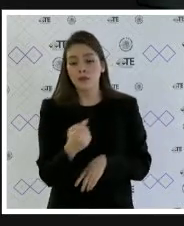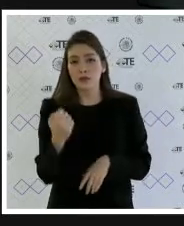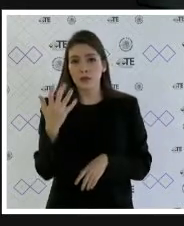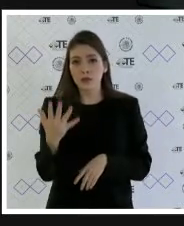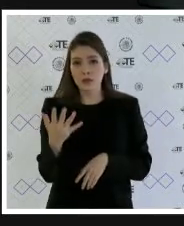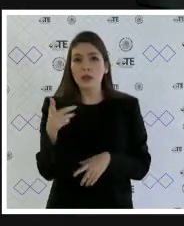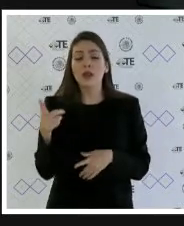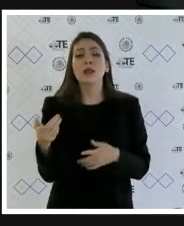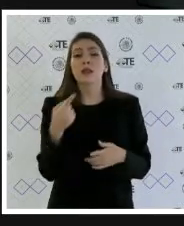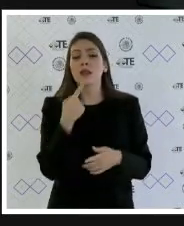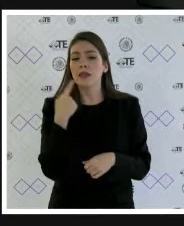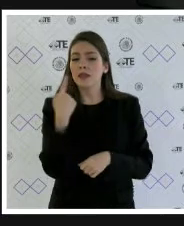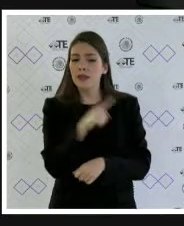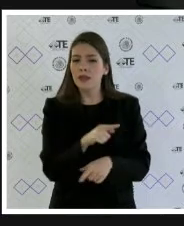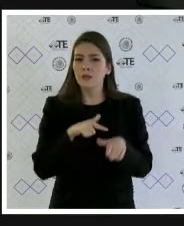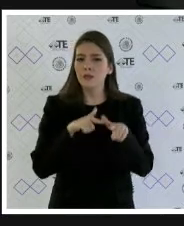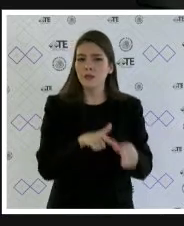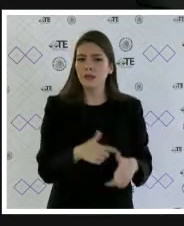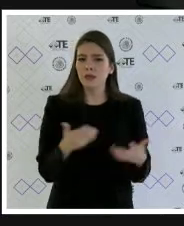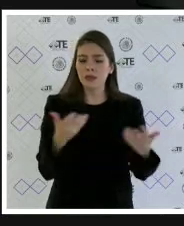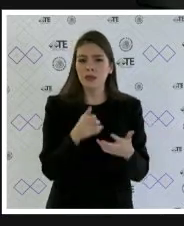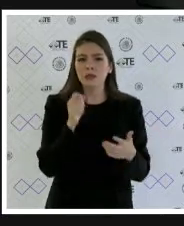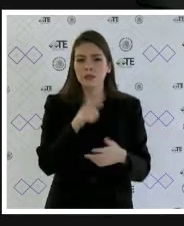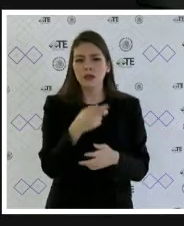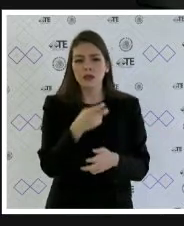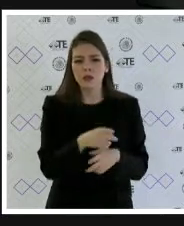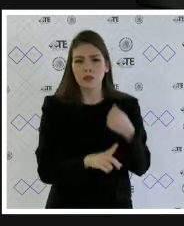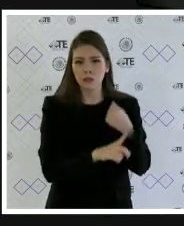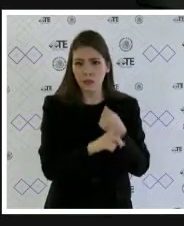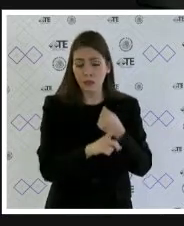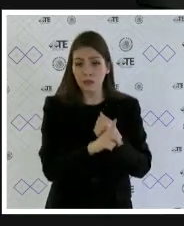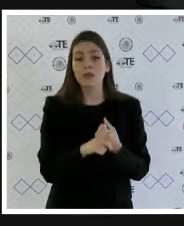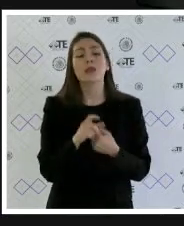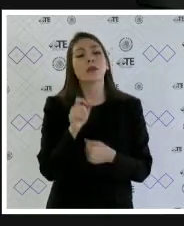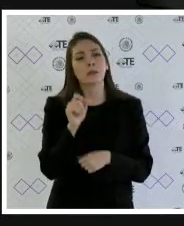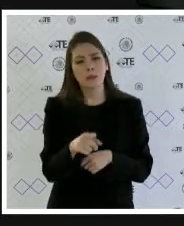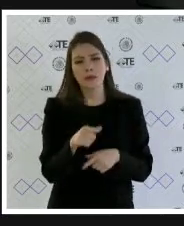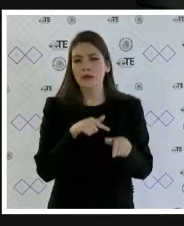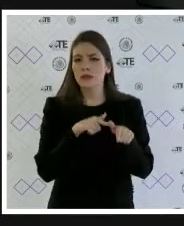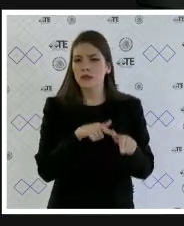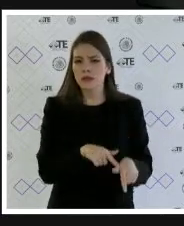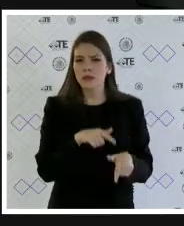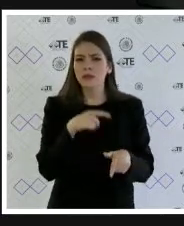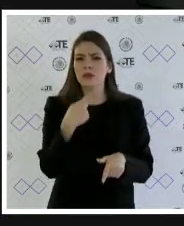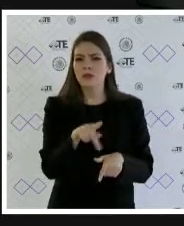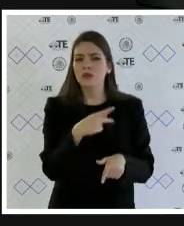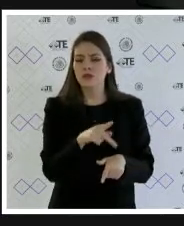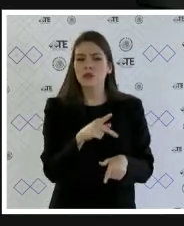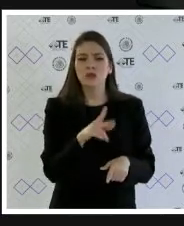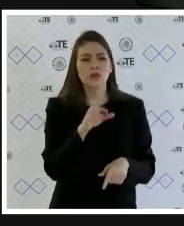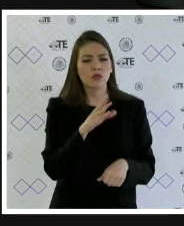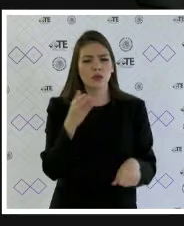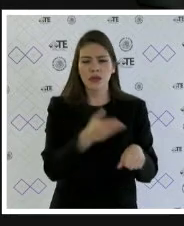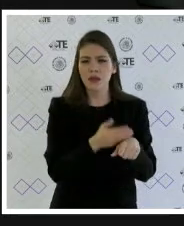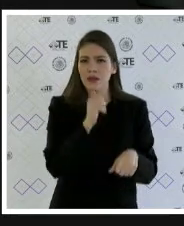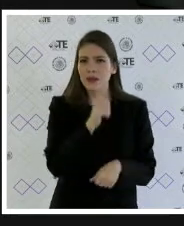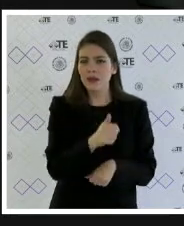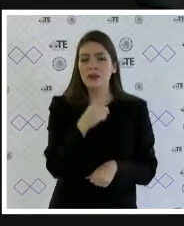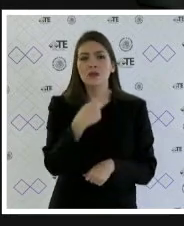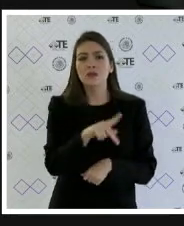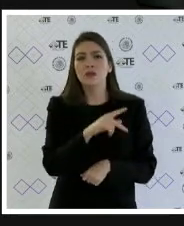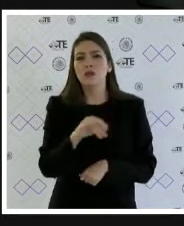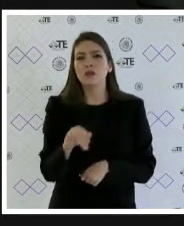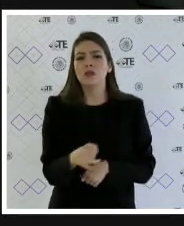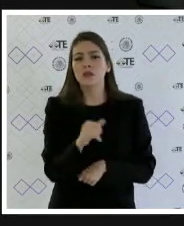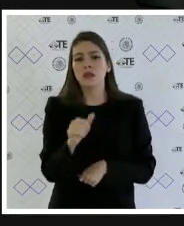la demanda en los términos señalados en la parte considerativa de este fallo asimismo se confirman en lo que fue materia de impugnación los acuerdos j